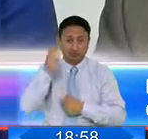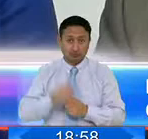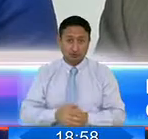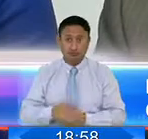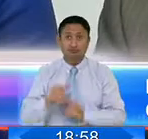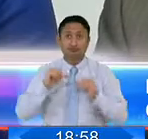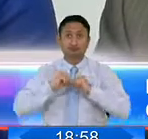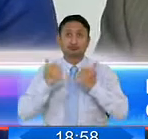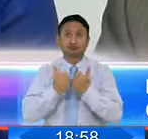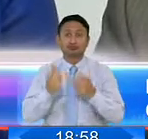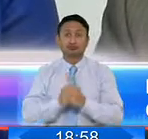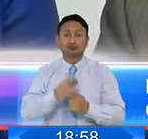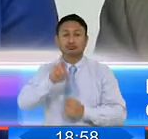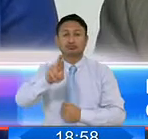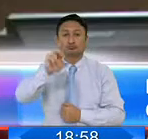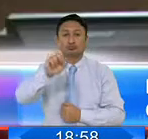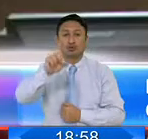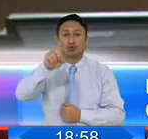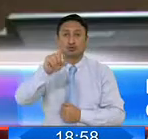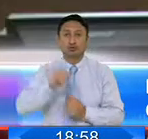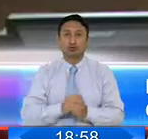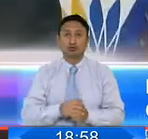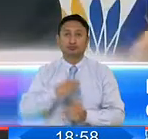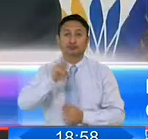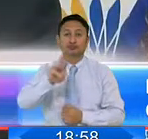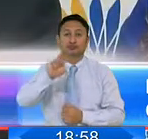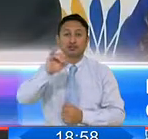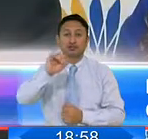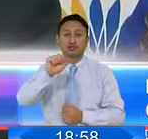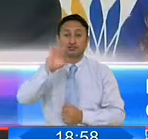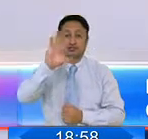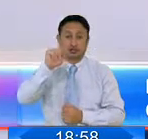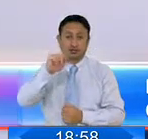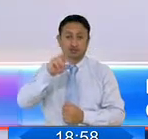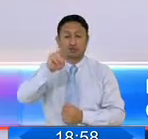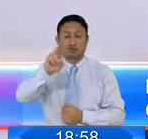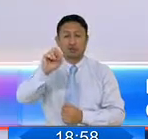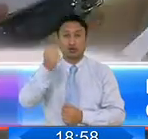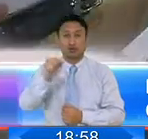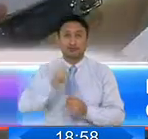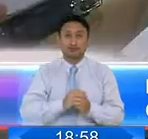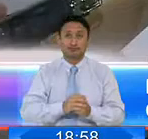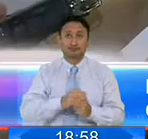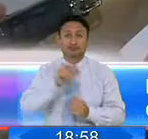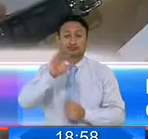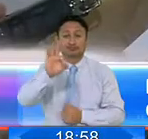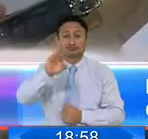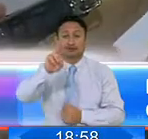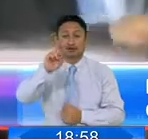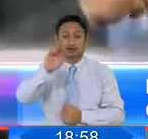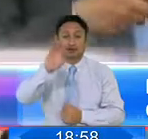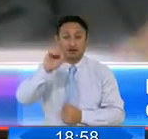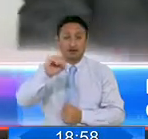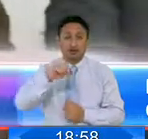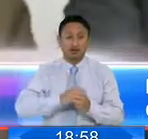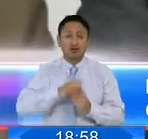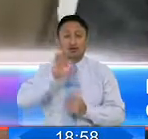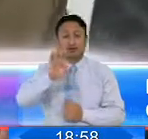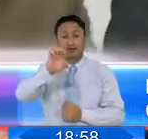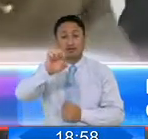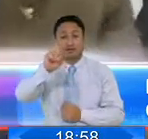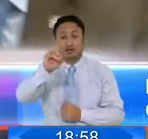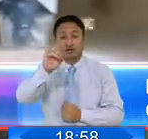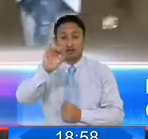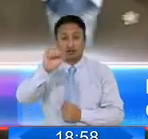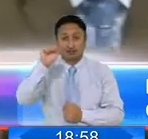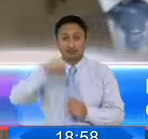Los asambleístas Raúl Tello, Washington Paredes, Rosa Verde Soto, Franco Romero y Freya Alarcón, todos pertenecientes